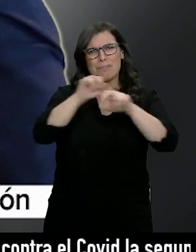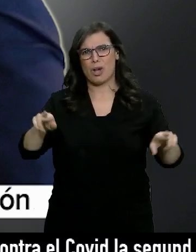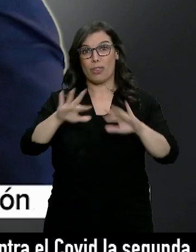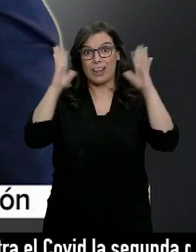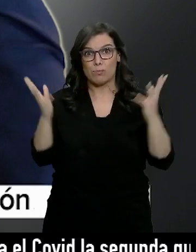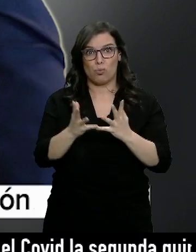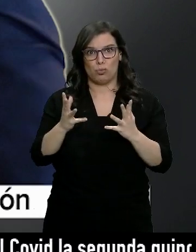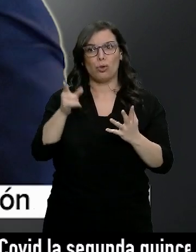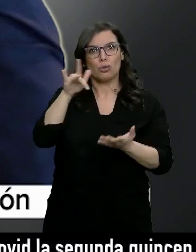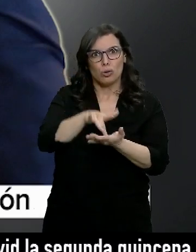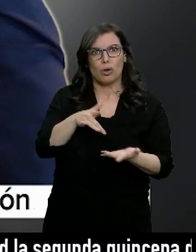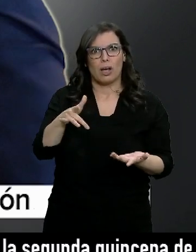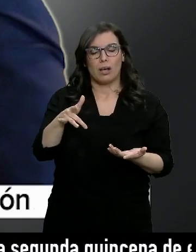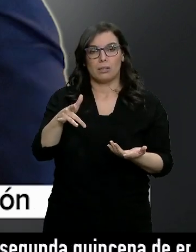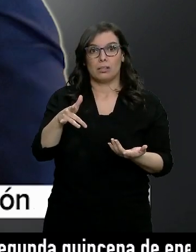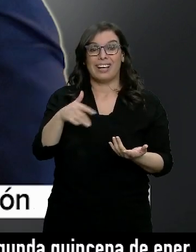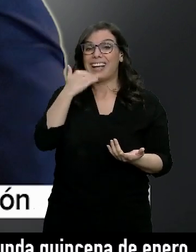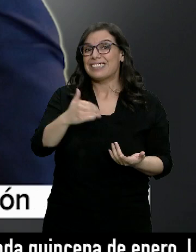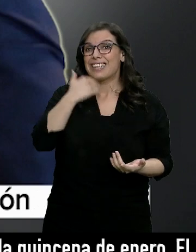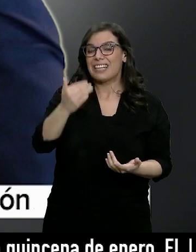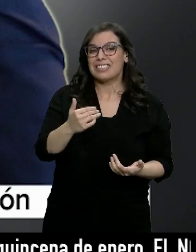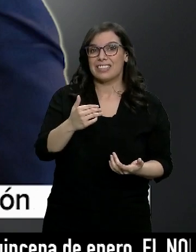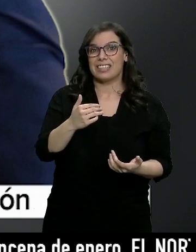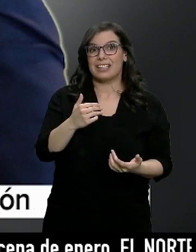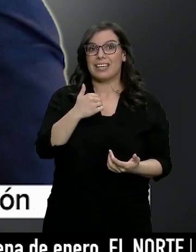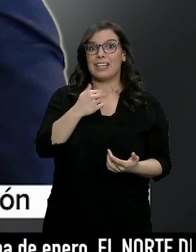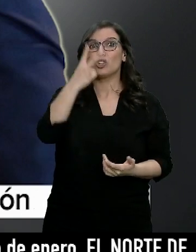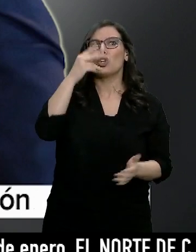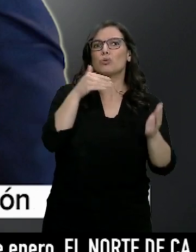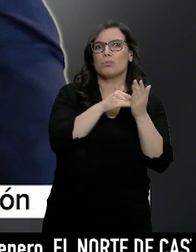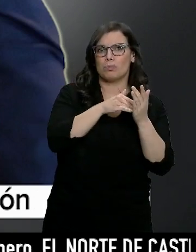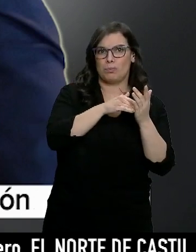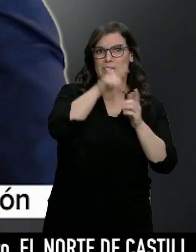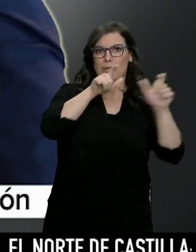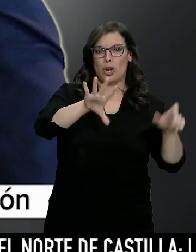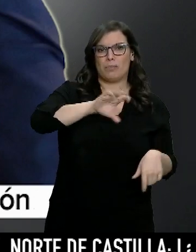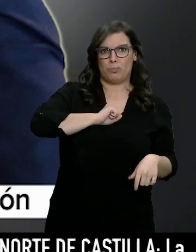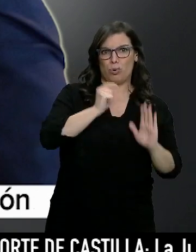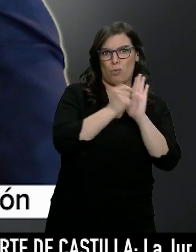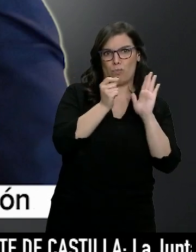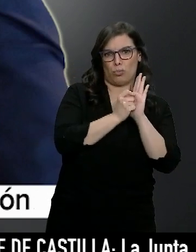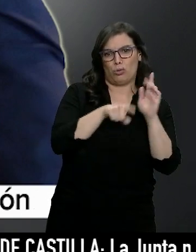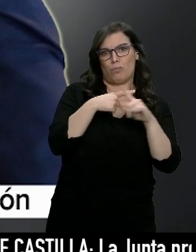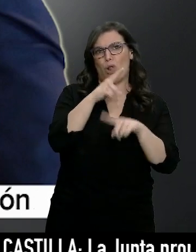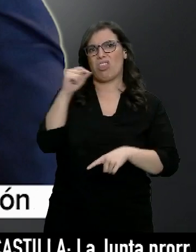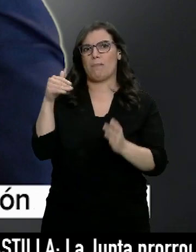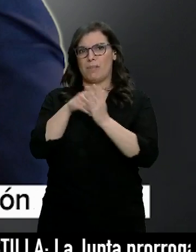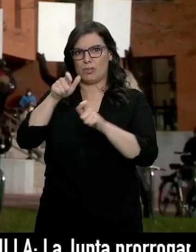la mayor incidencia acumulada. Es que llegó a estar casi cerca de los 2.000 puntos de incidencia.